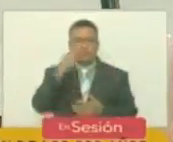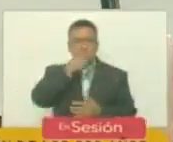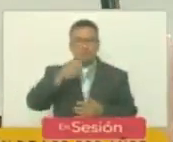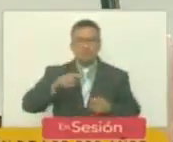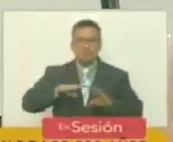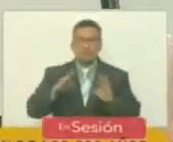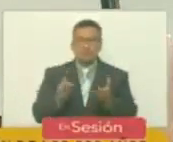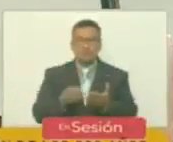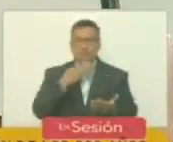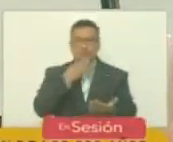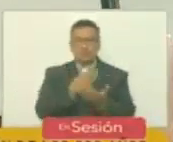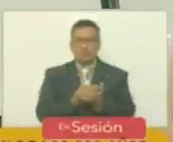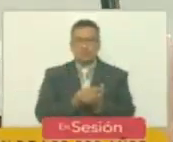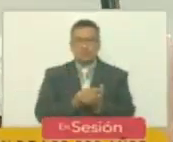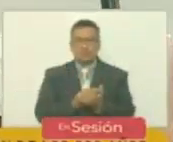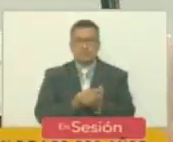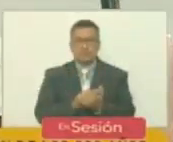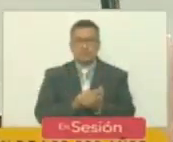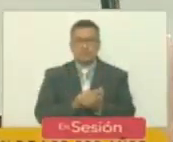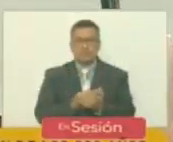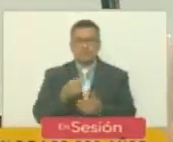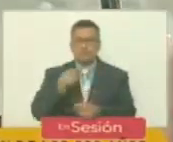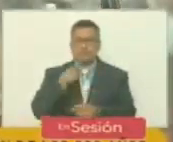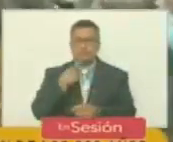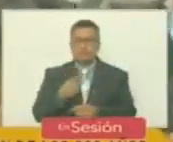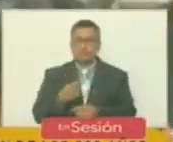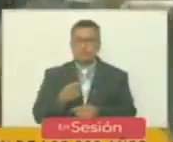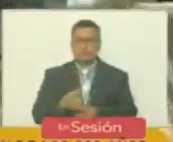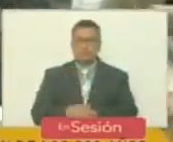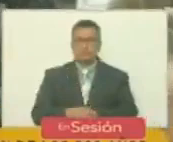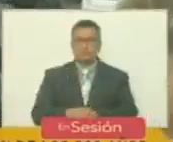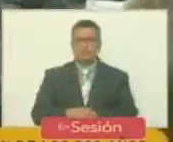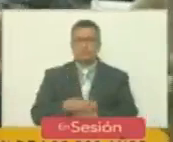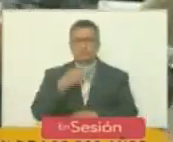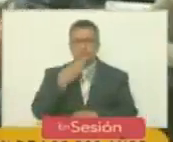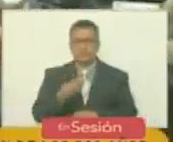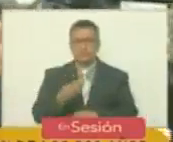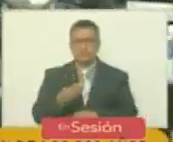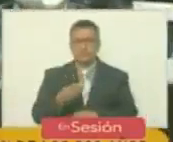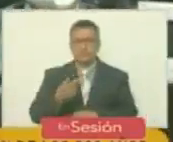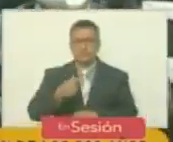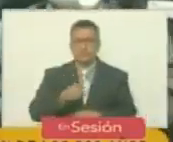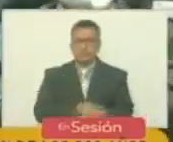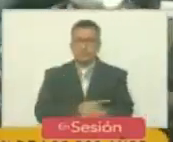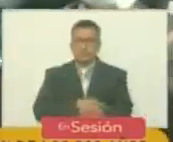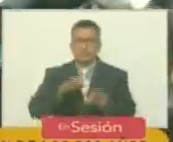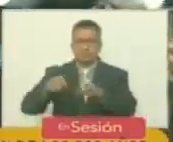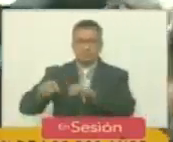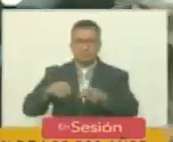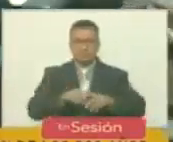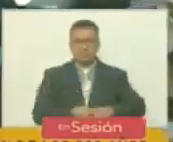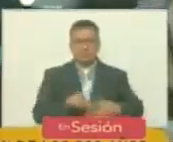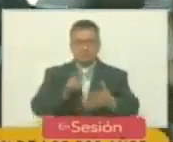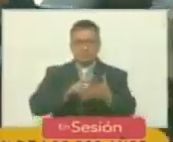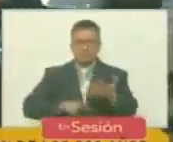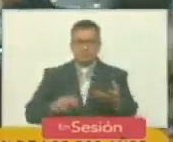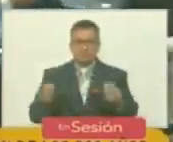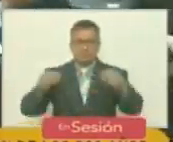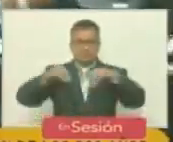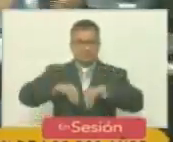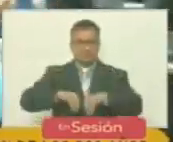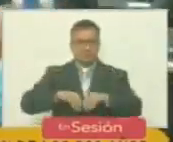enteros muchísimas gracias voy a pedirle a nuestra hermana secretaria que por favor lea el acuerdo